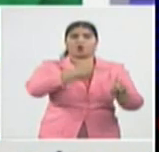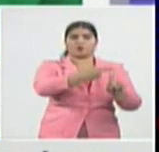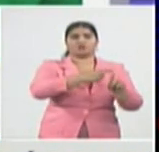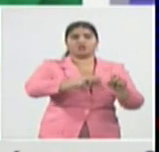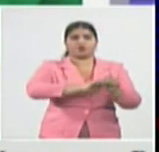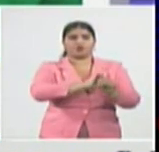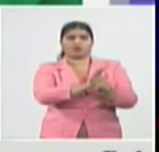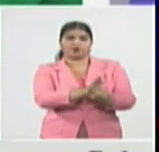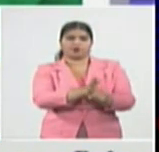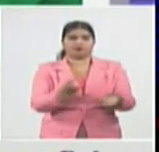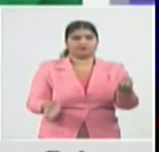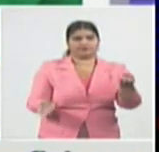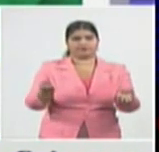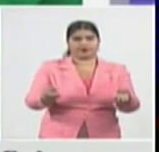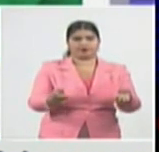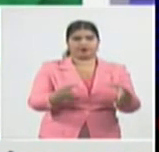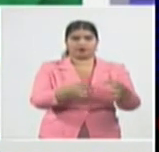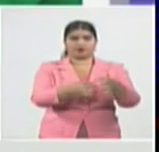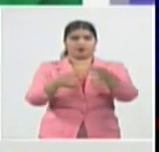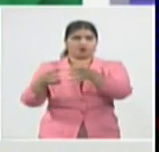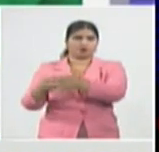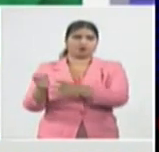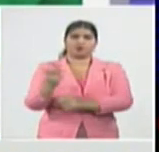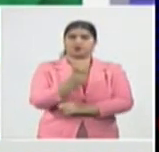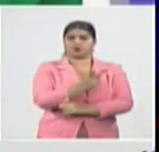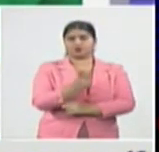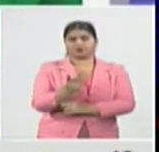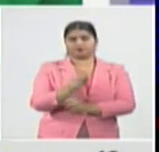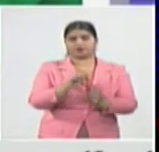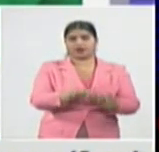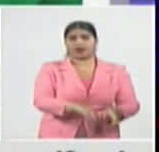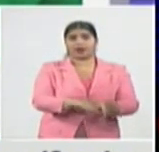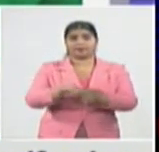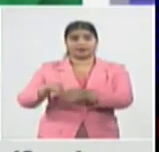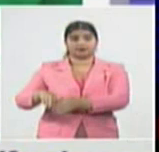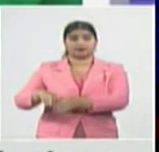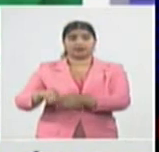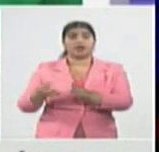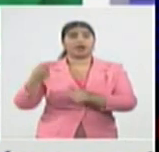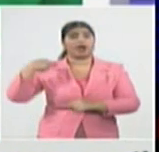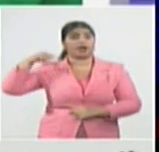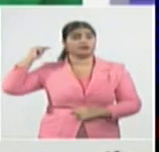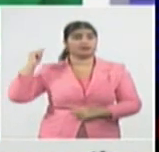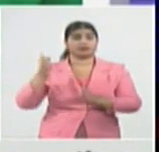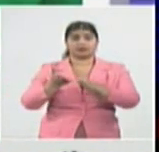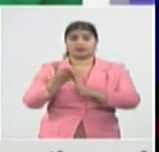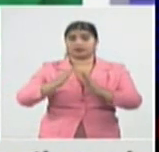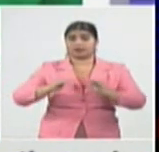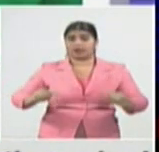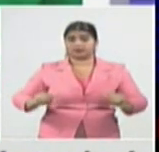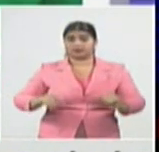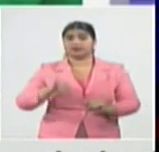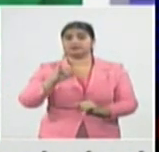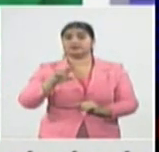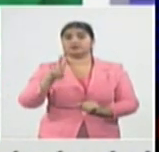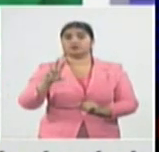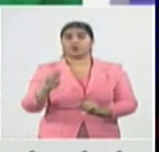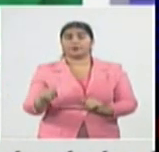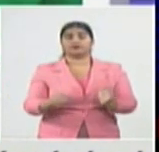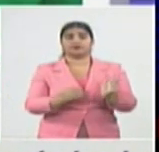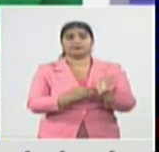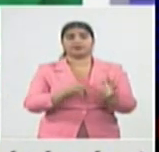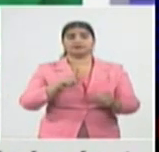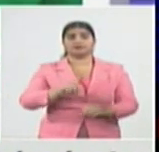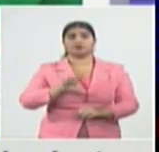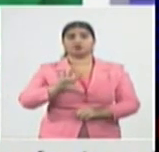este día. Ya con estas altas que se dieron ayer se acumulan 620,157